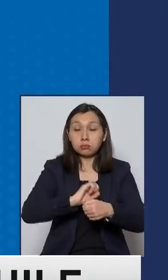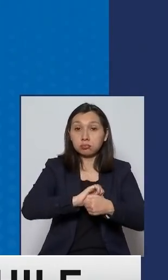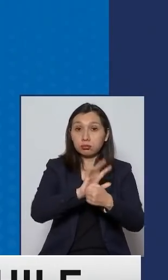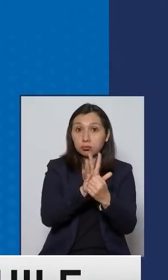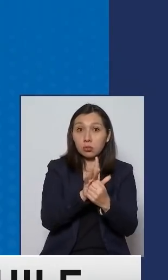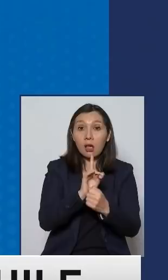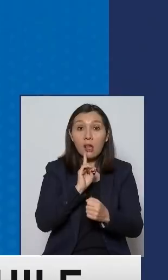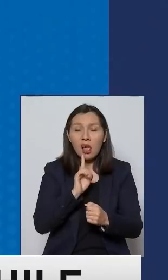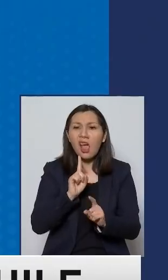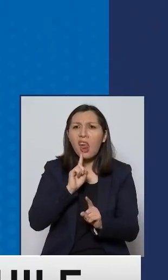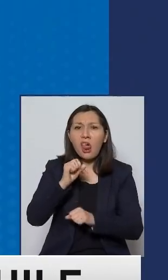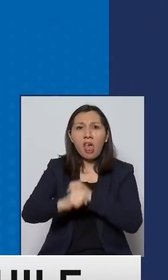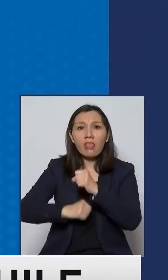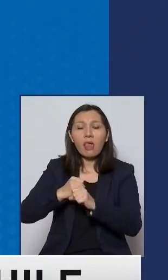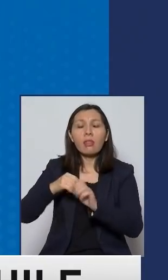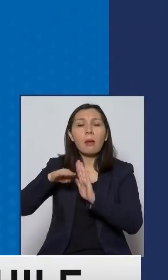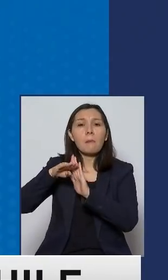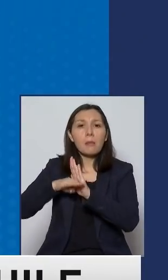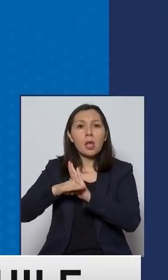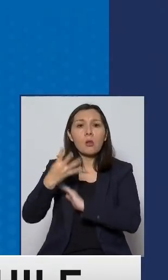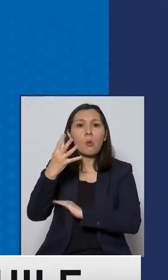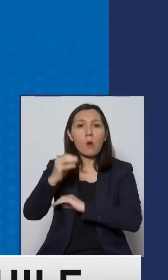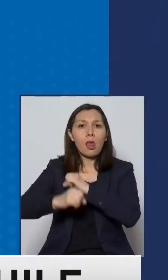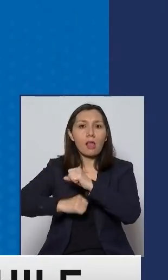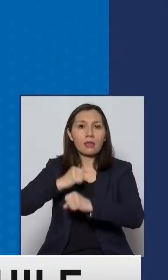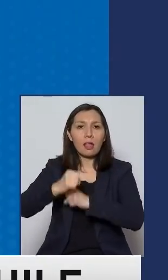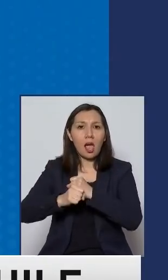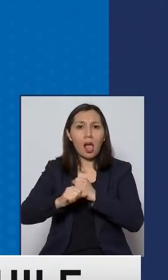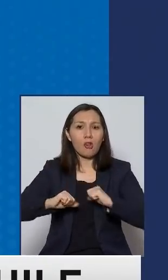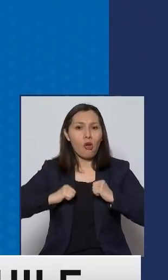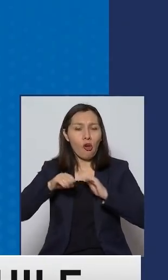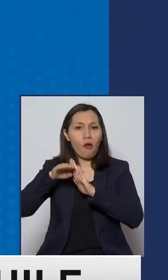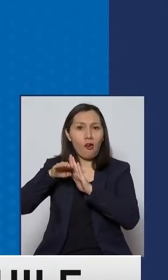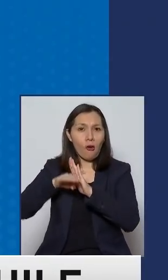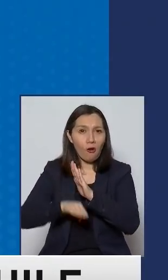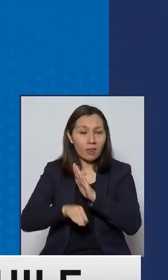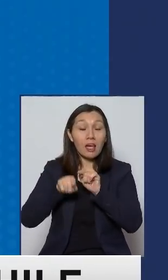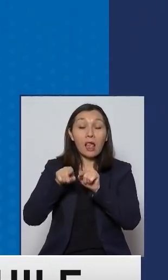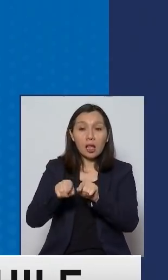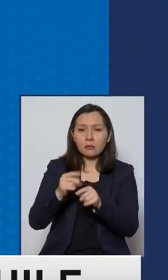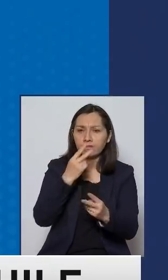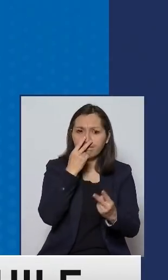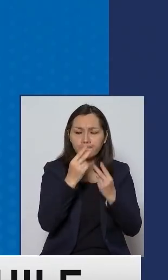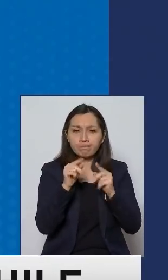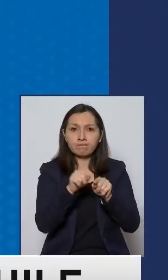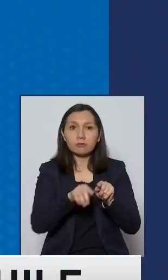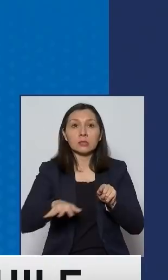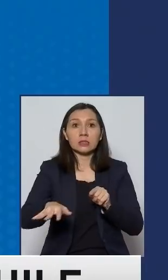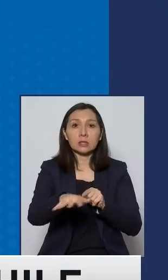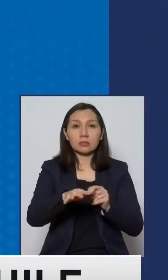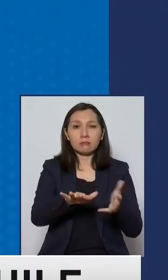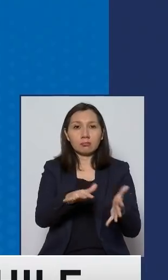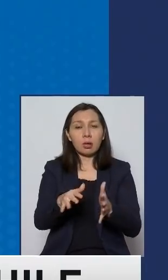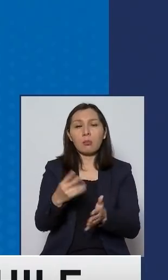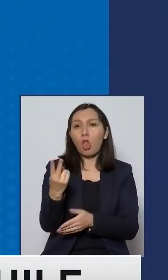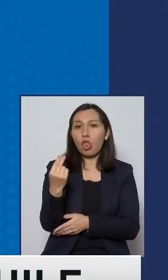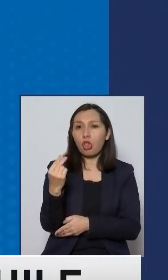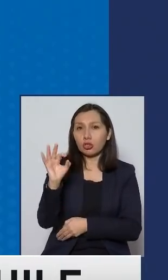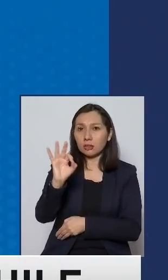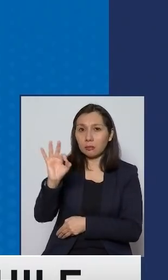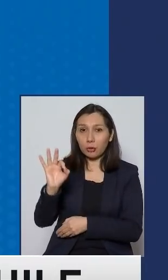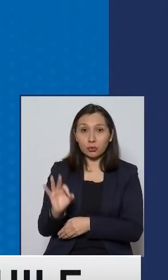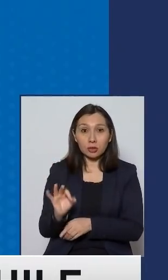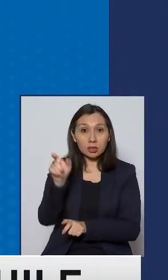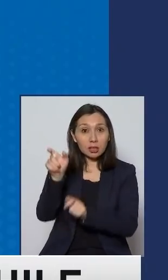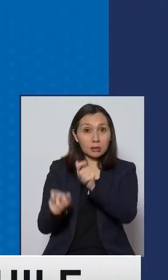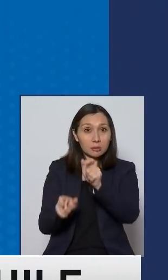infectan son jóvenes menores de 40 años, de los cuales también hemos visto que alrededor de un 12%